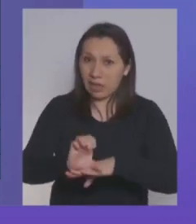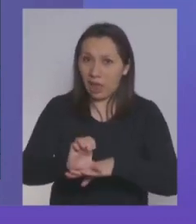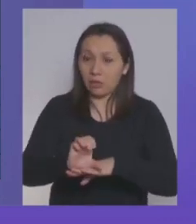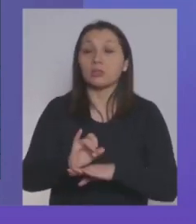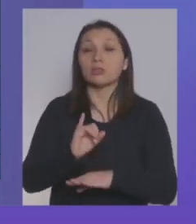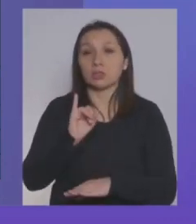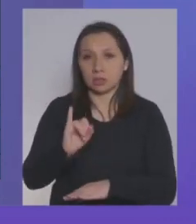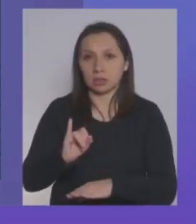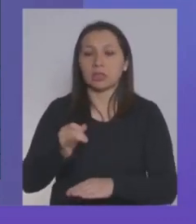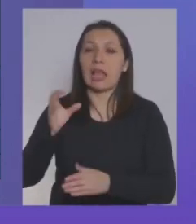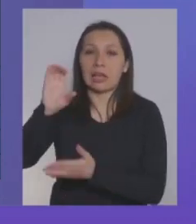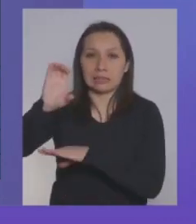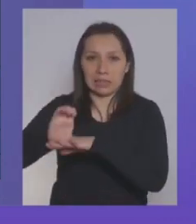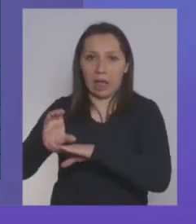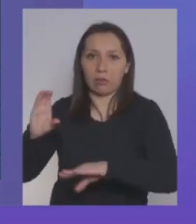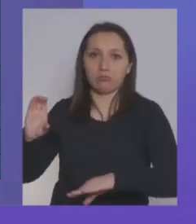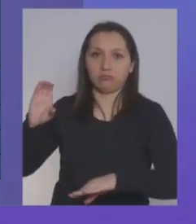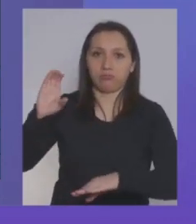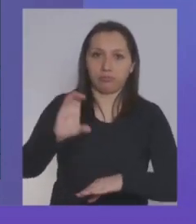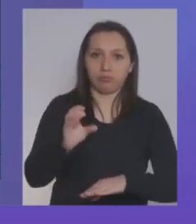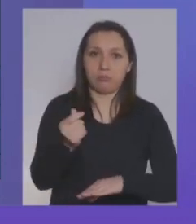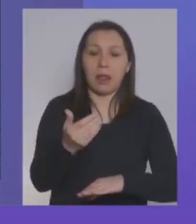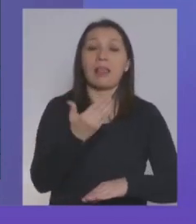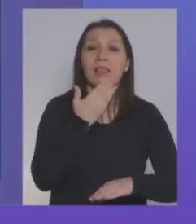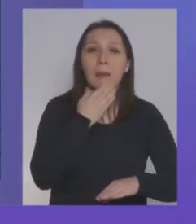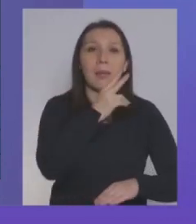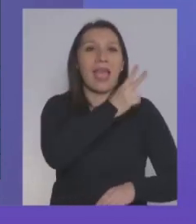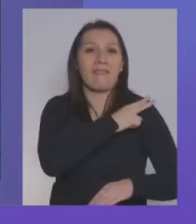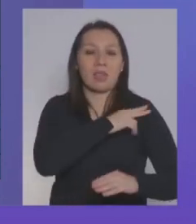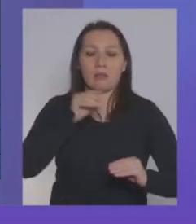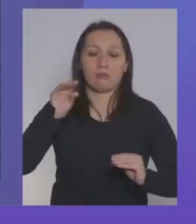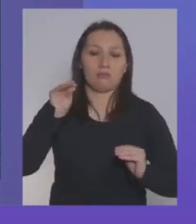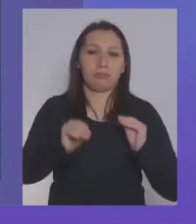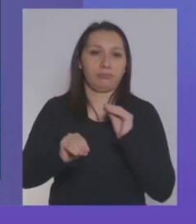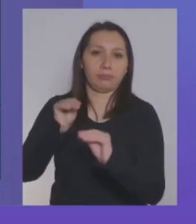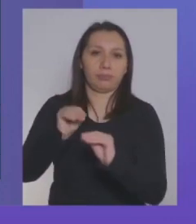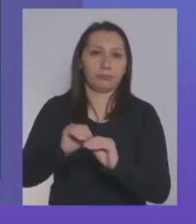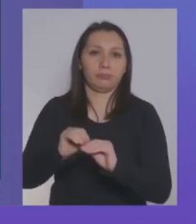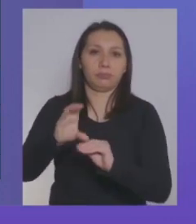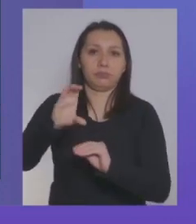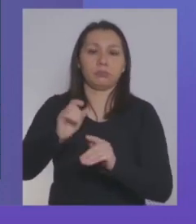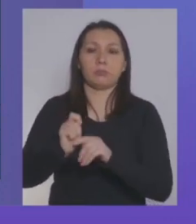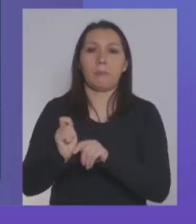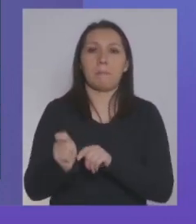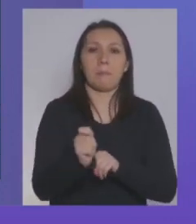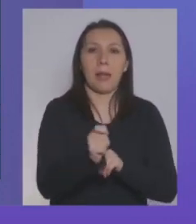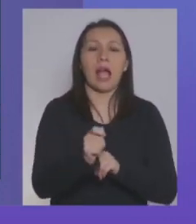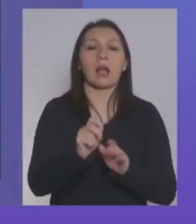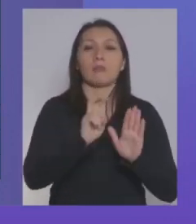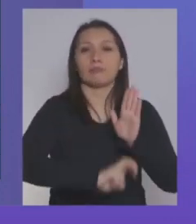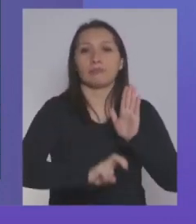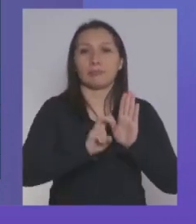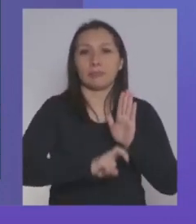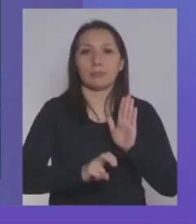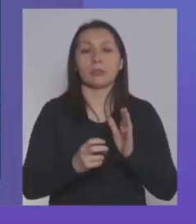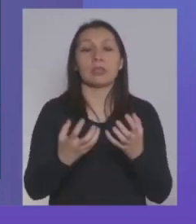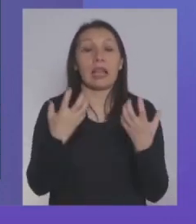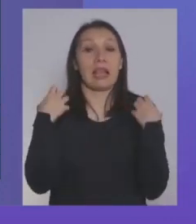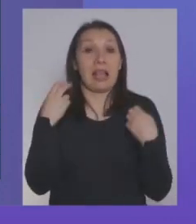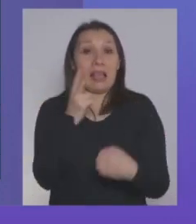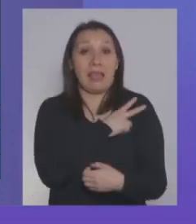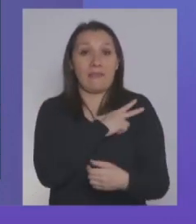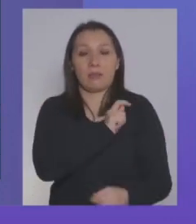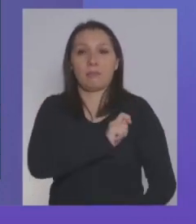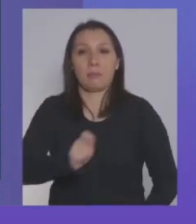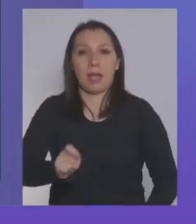tiene aportes del Estado y tiene aportes de los empleadores. Y por lo tanto se financia con una cotización que es de cargo del empleador